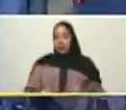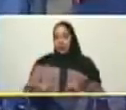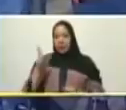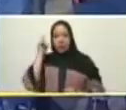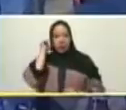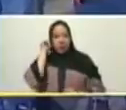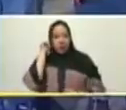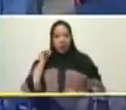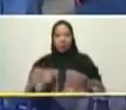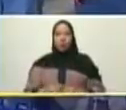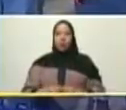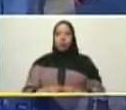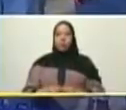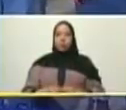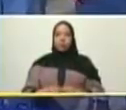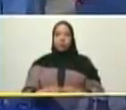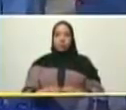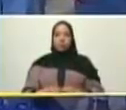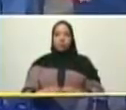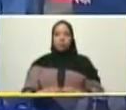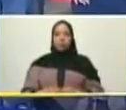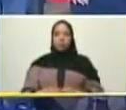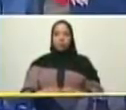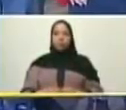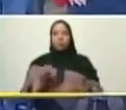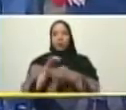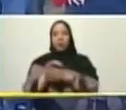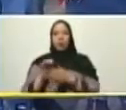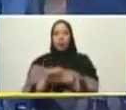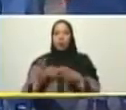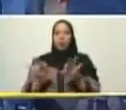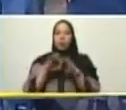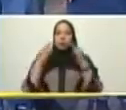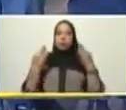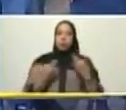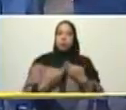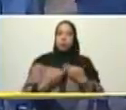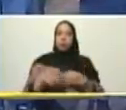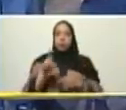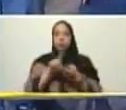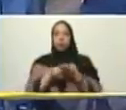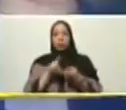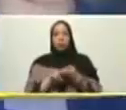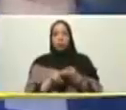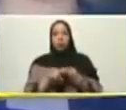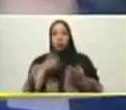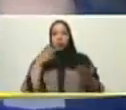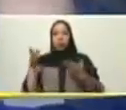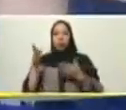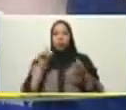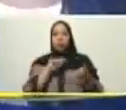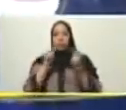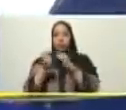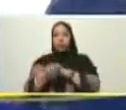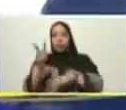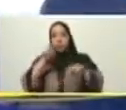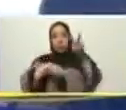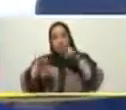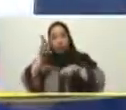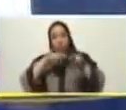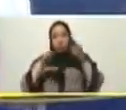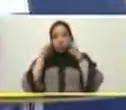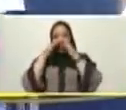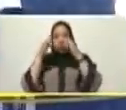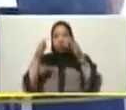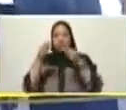aquí a Edward tenemos a Mía y tenemos a la esposa Beatriz que nos vamos a trasladar mi comandante para que usted vea